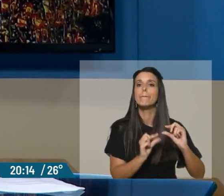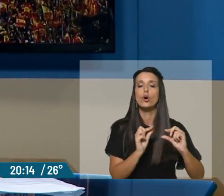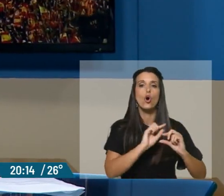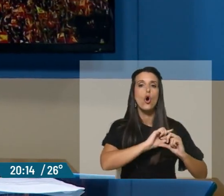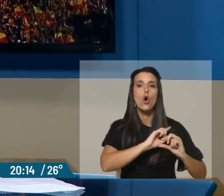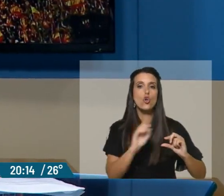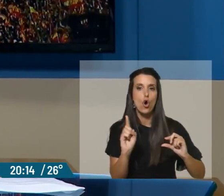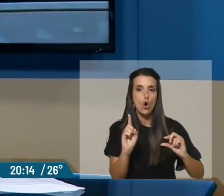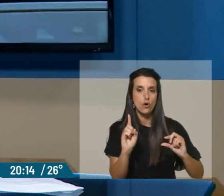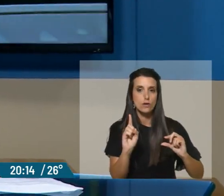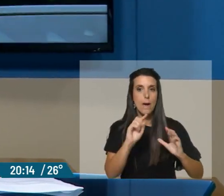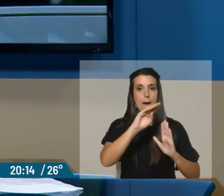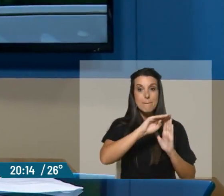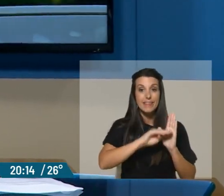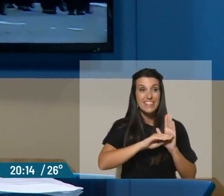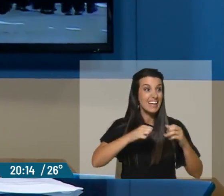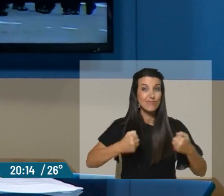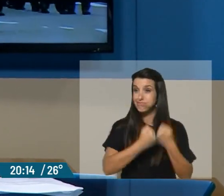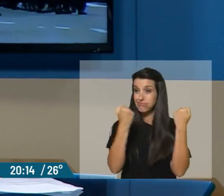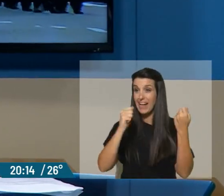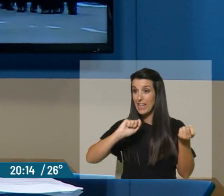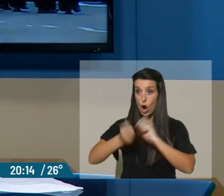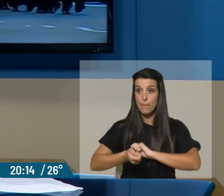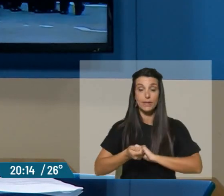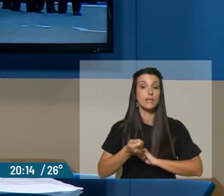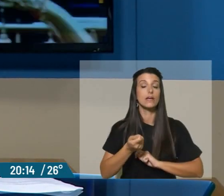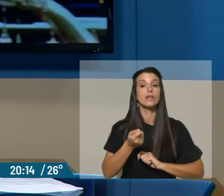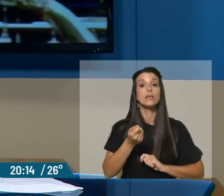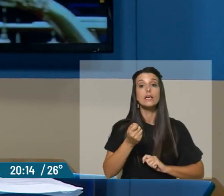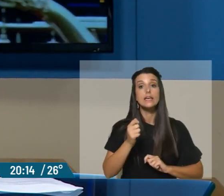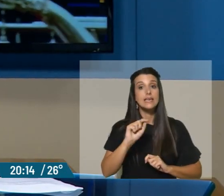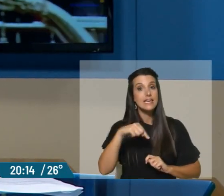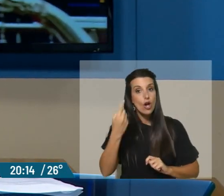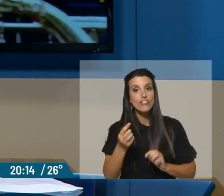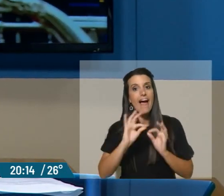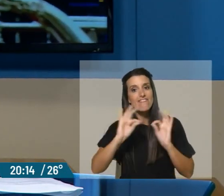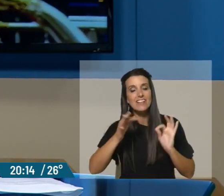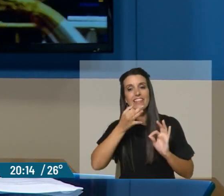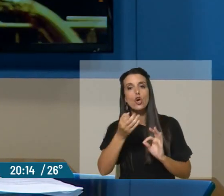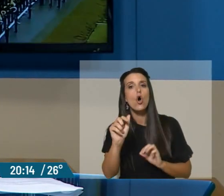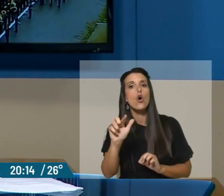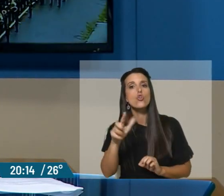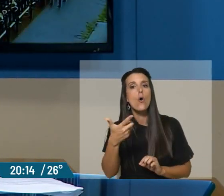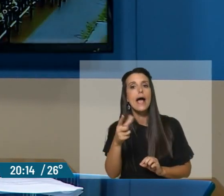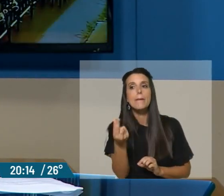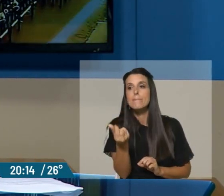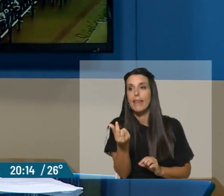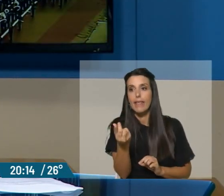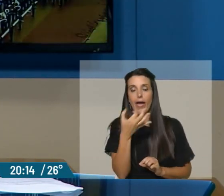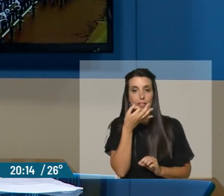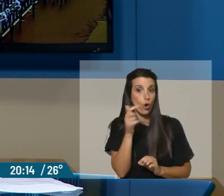medidas de austeridad, medidas de shock. La segunda es, no hay plata. Esa frase que está repitiendo Milley y